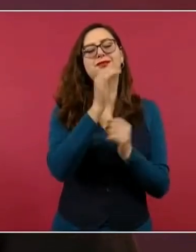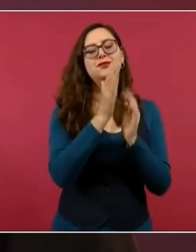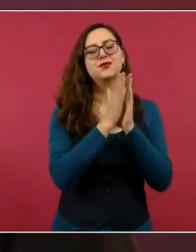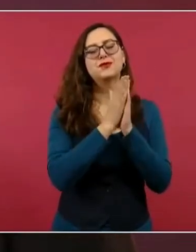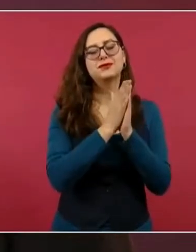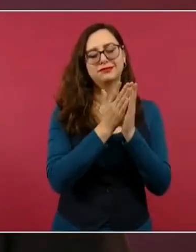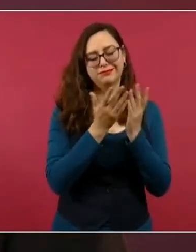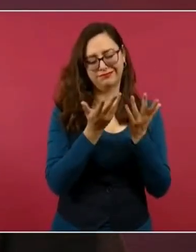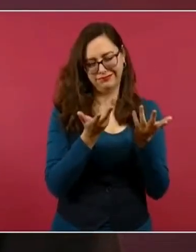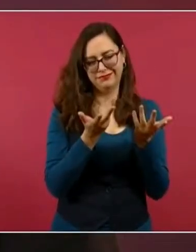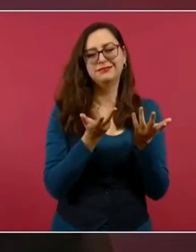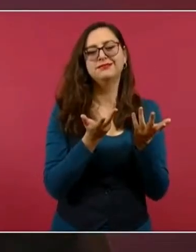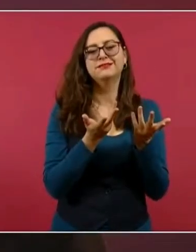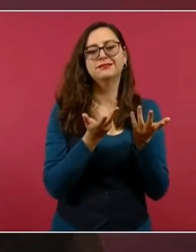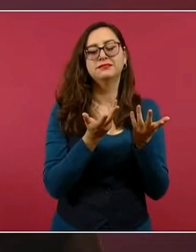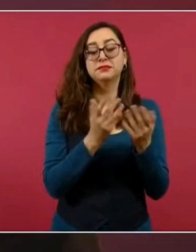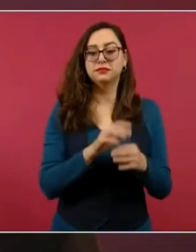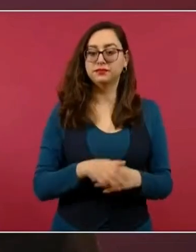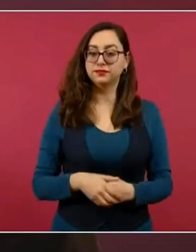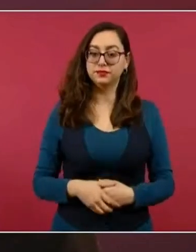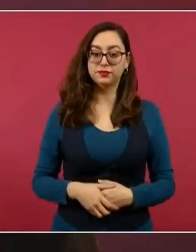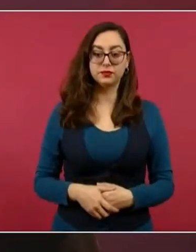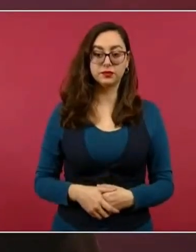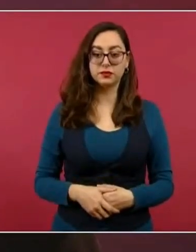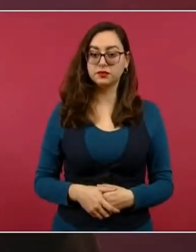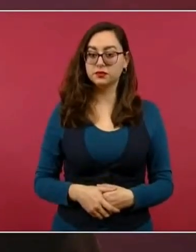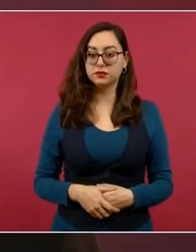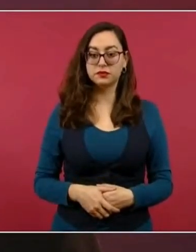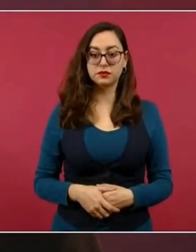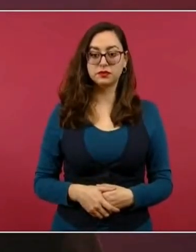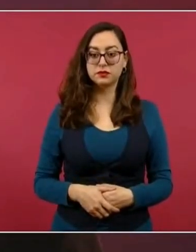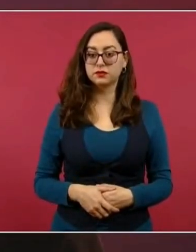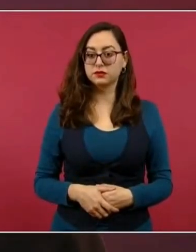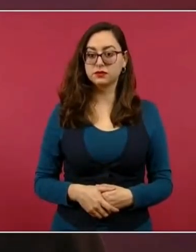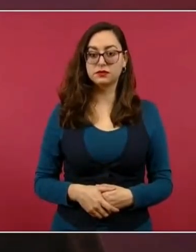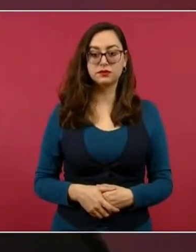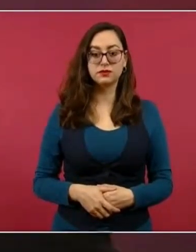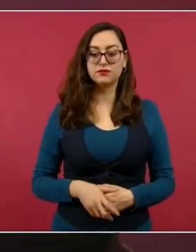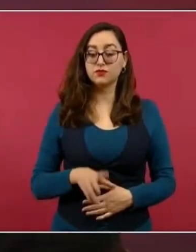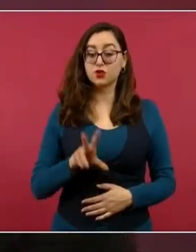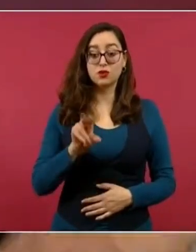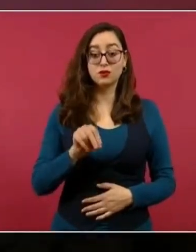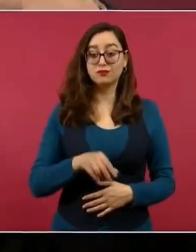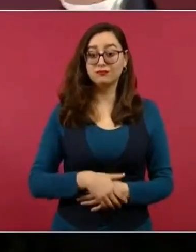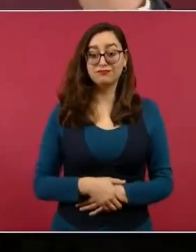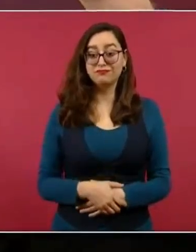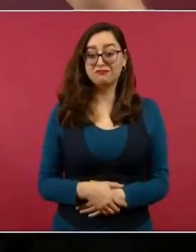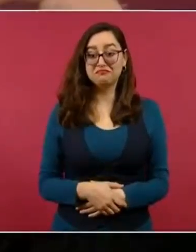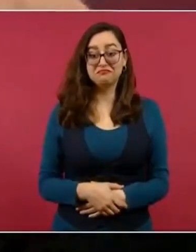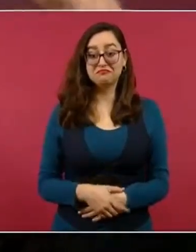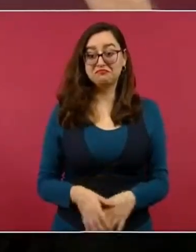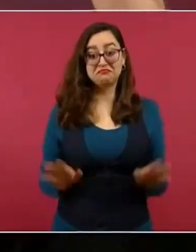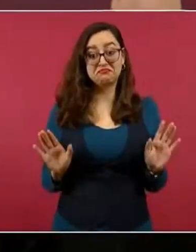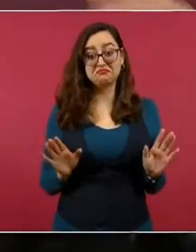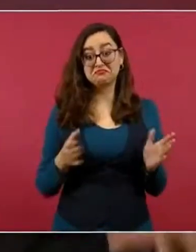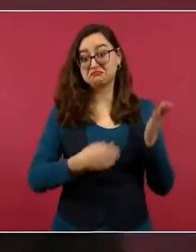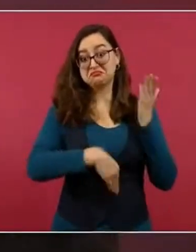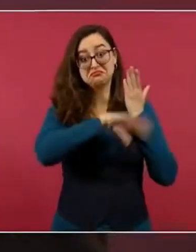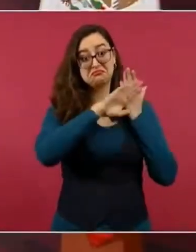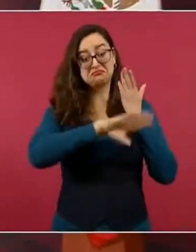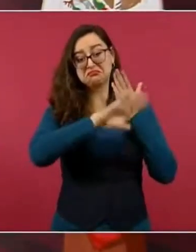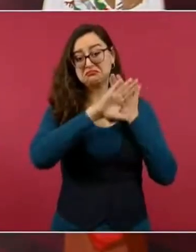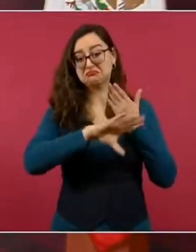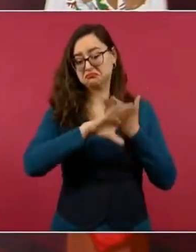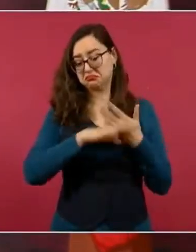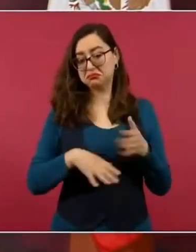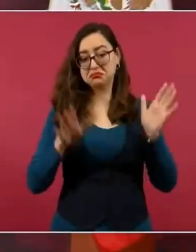a nadie a nadie y que se ejerce el periodismo